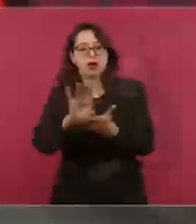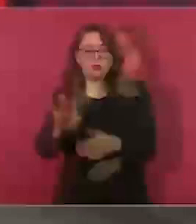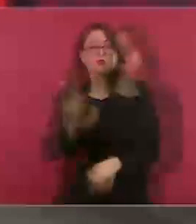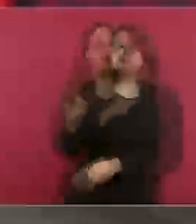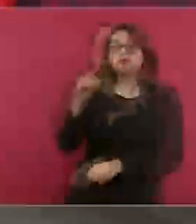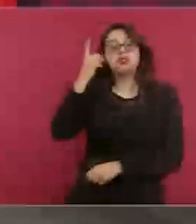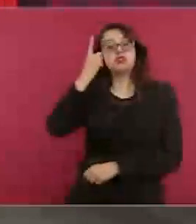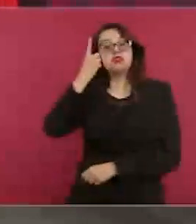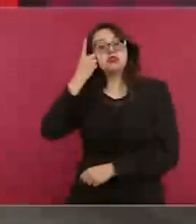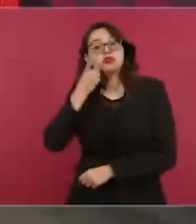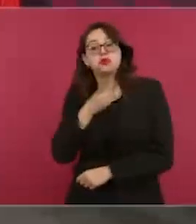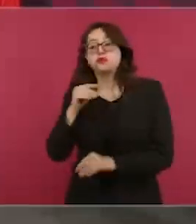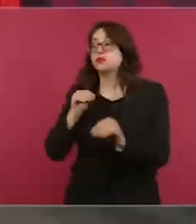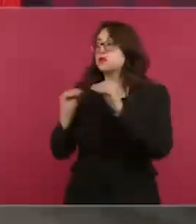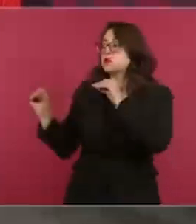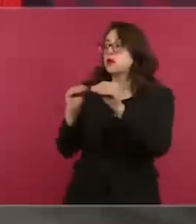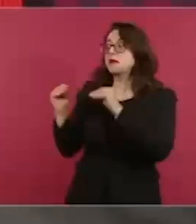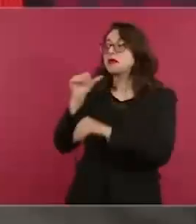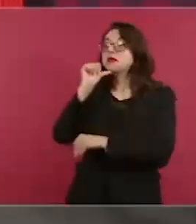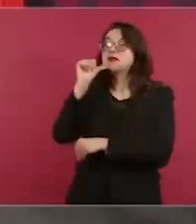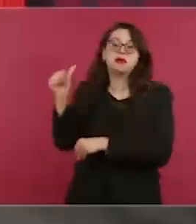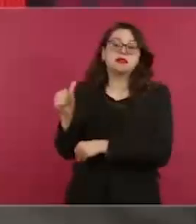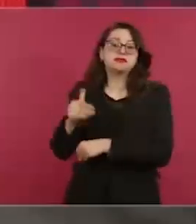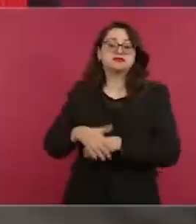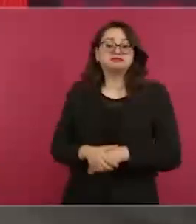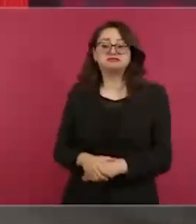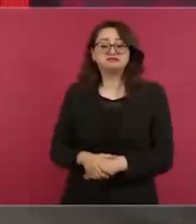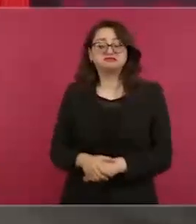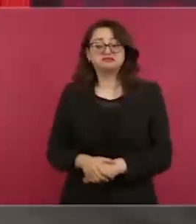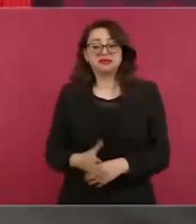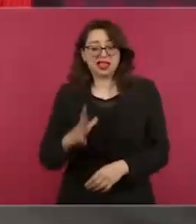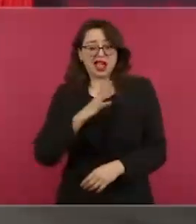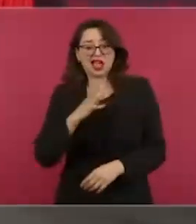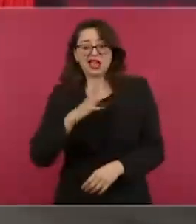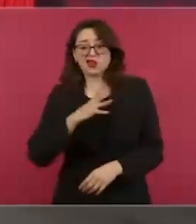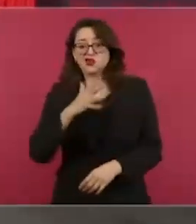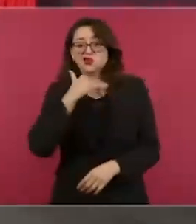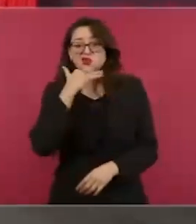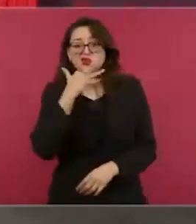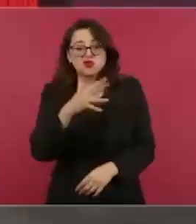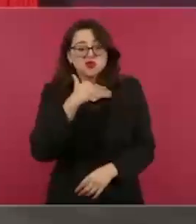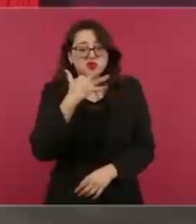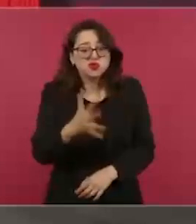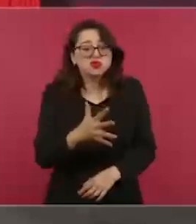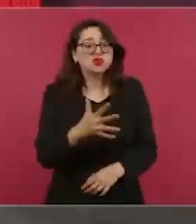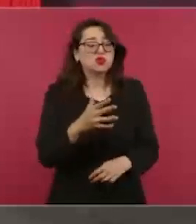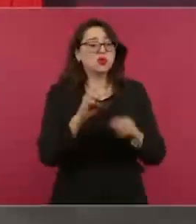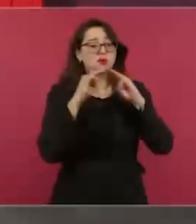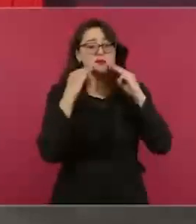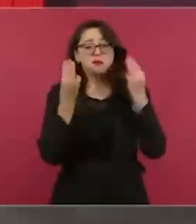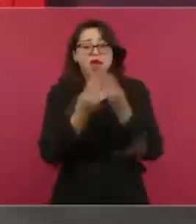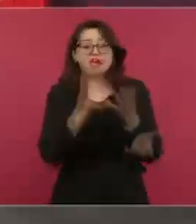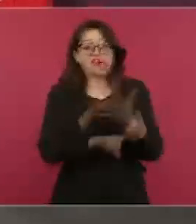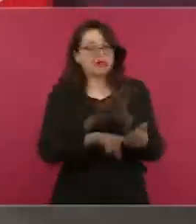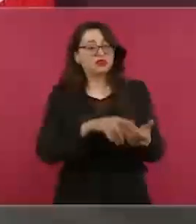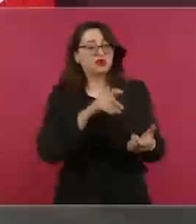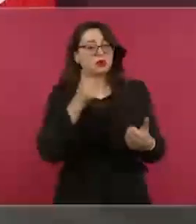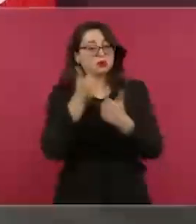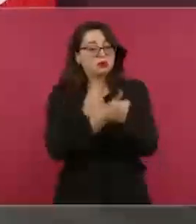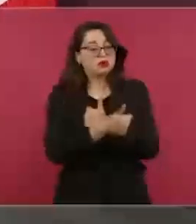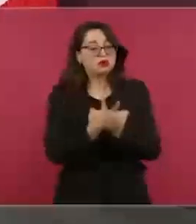jueces que deberían ser sancionados, pero no hay ni un juez en la cárcel,